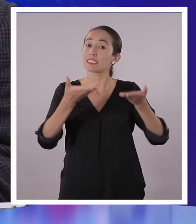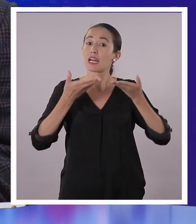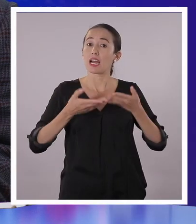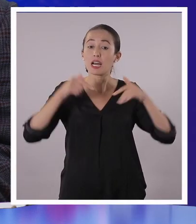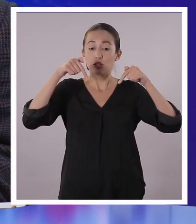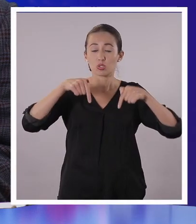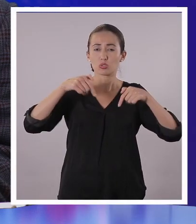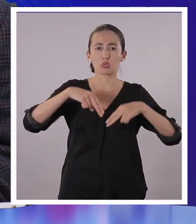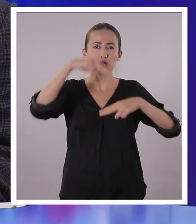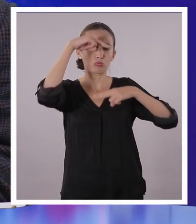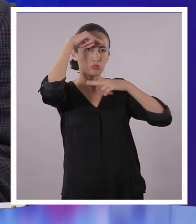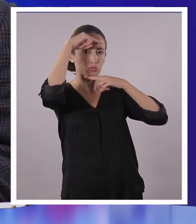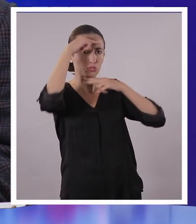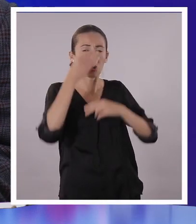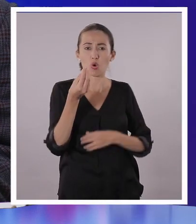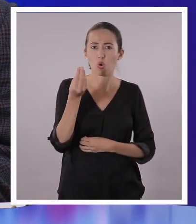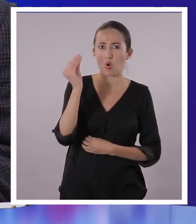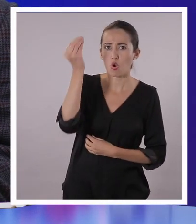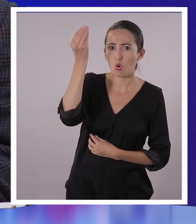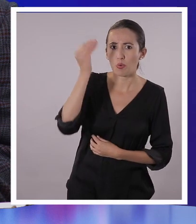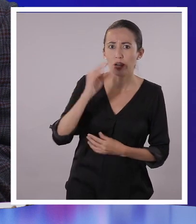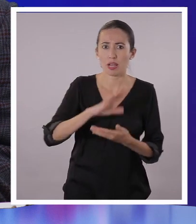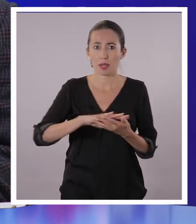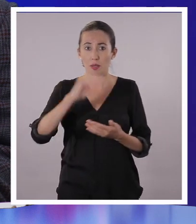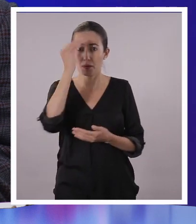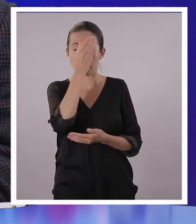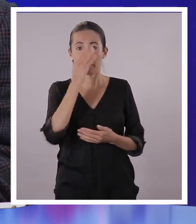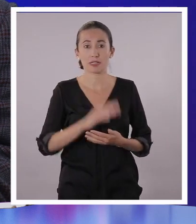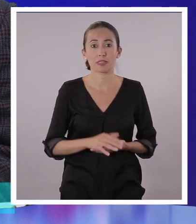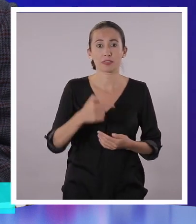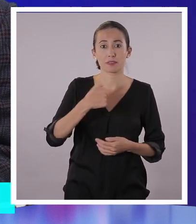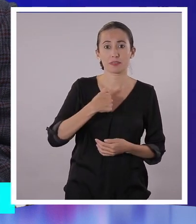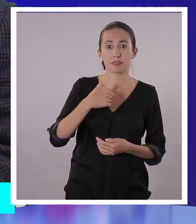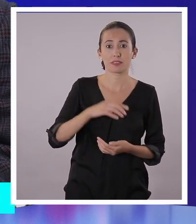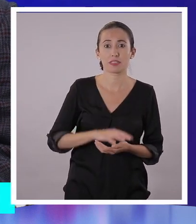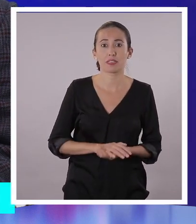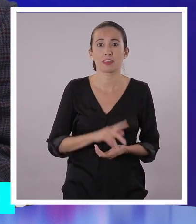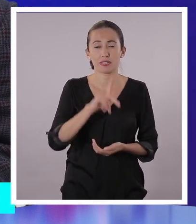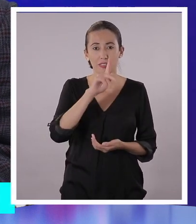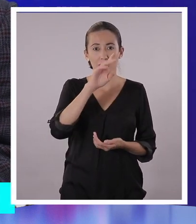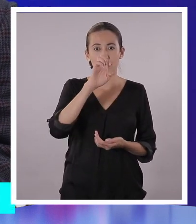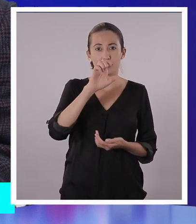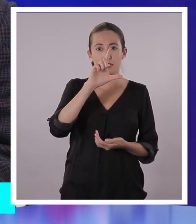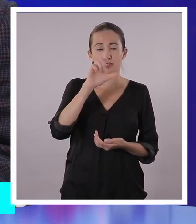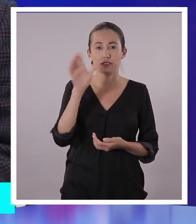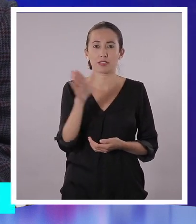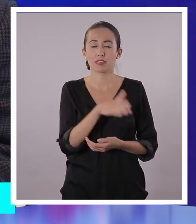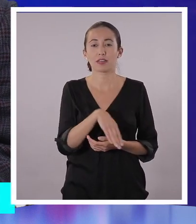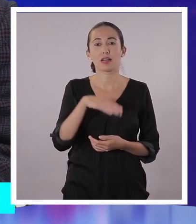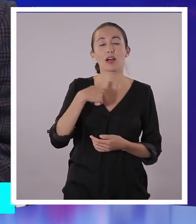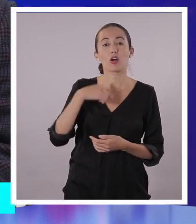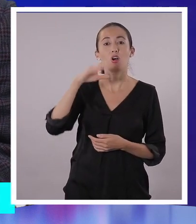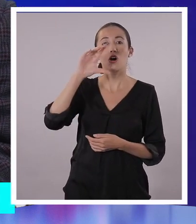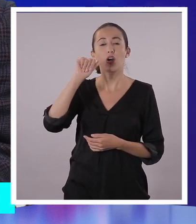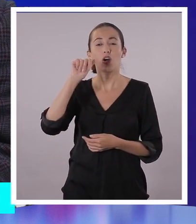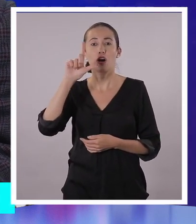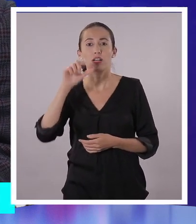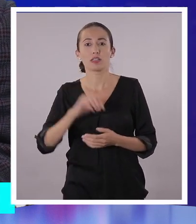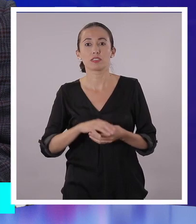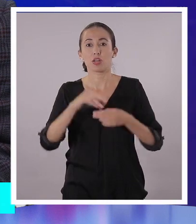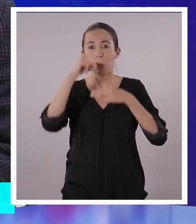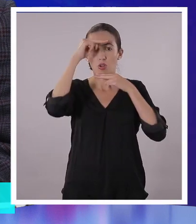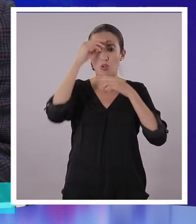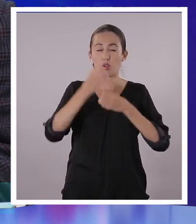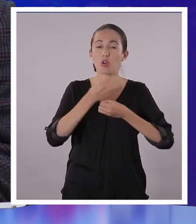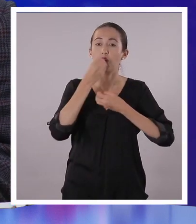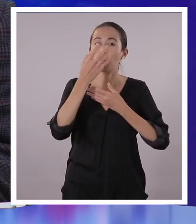Bienvenidos y bienvenidas al noticiero juvenil de Aprender la tele. Yo soy Kelly. Y yo soy Alonso. Y les tenemos una noticia